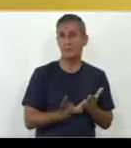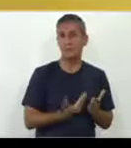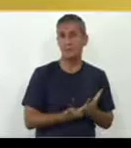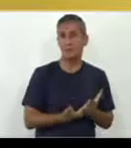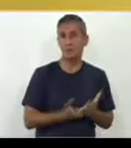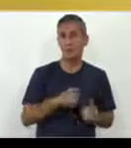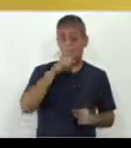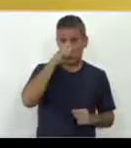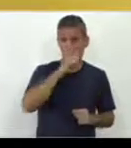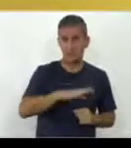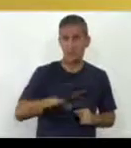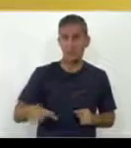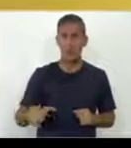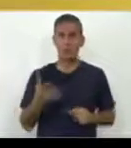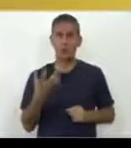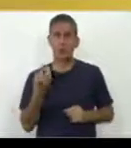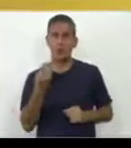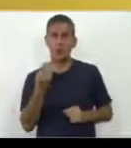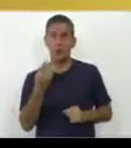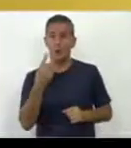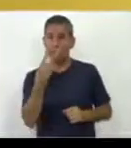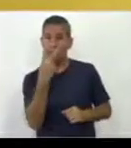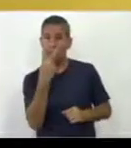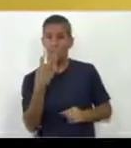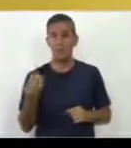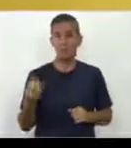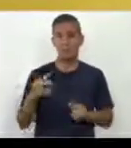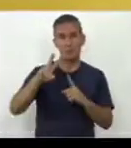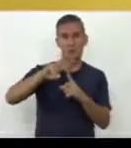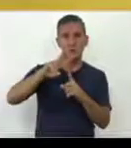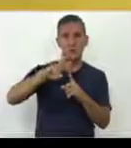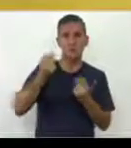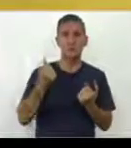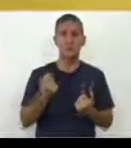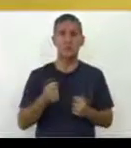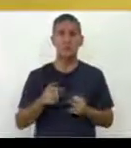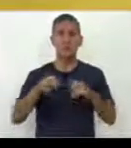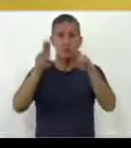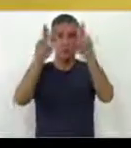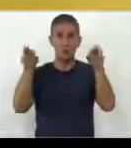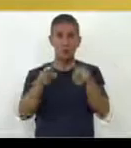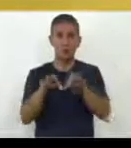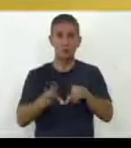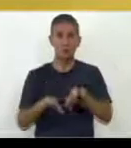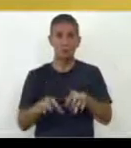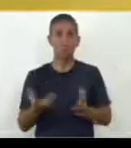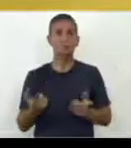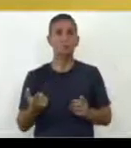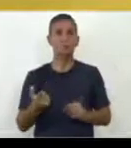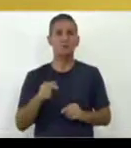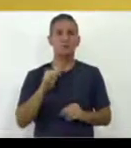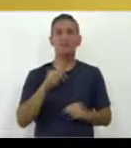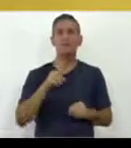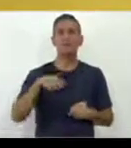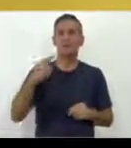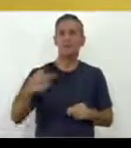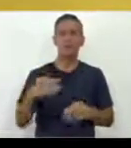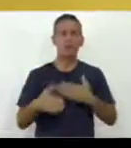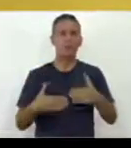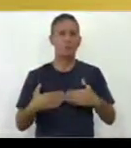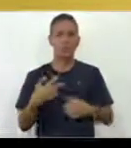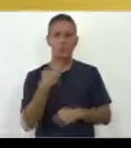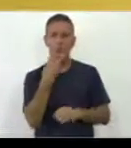exceso de exposición eran los que estaban siendo atendidos por presentar miopías y estos problemas.